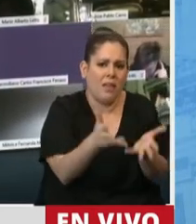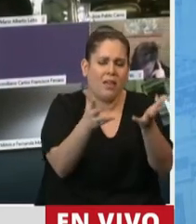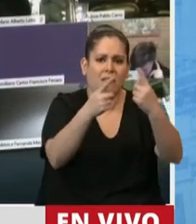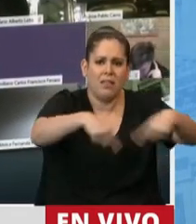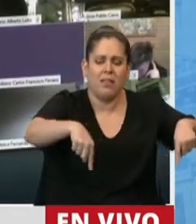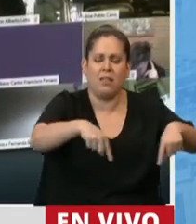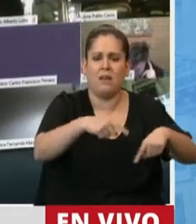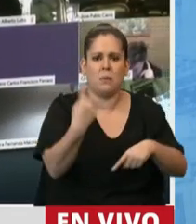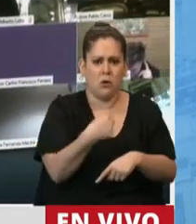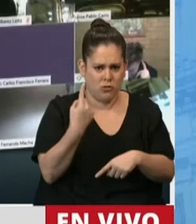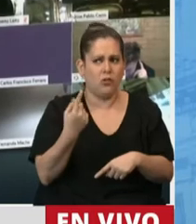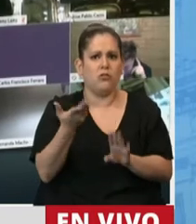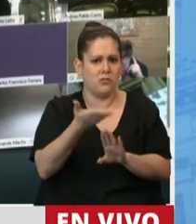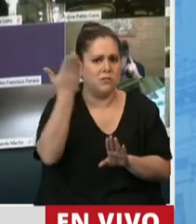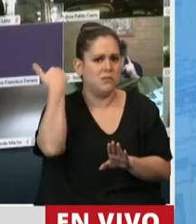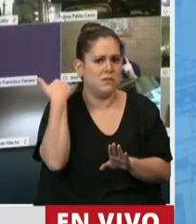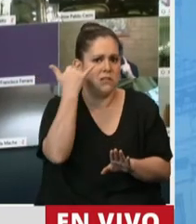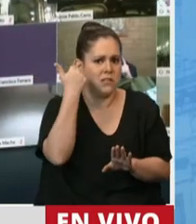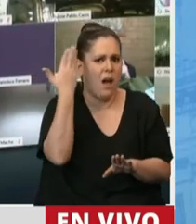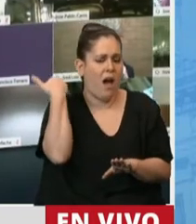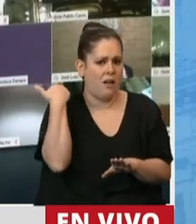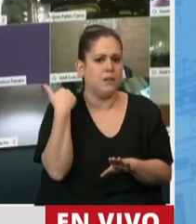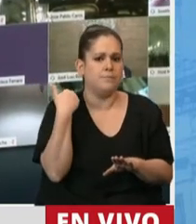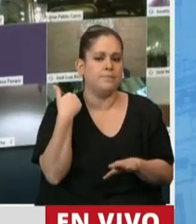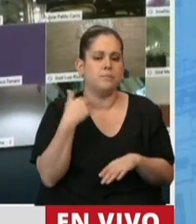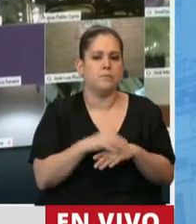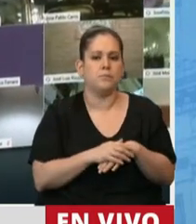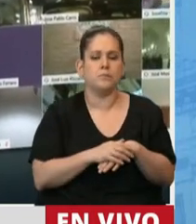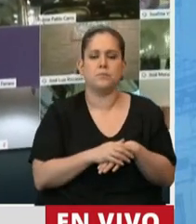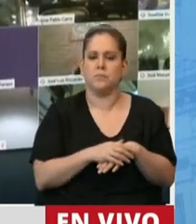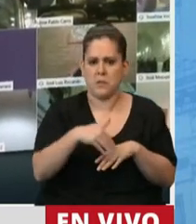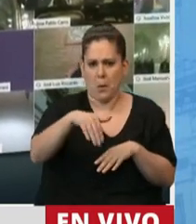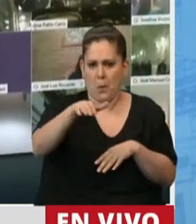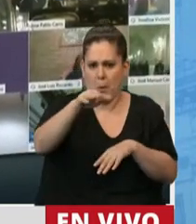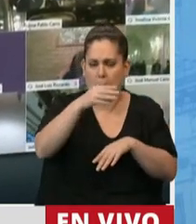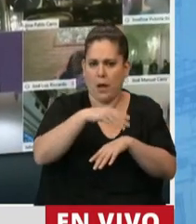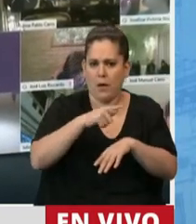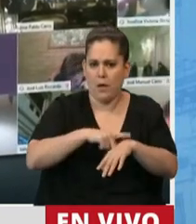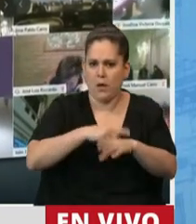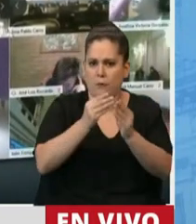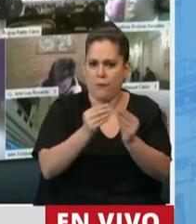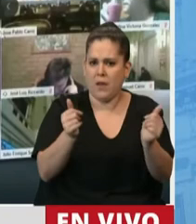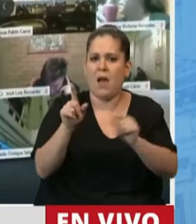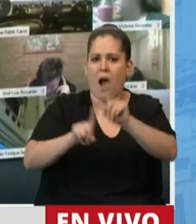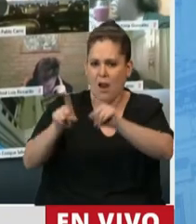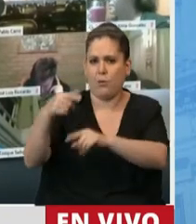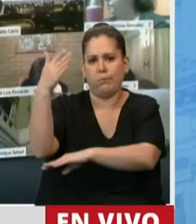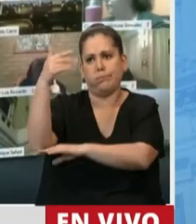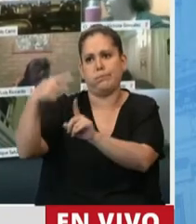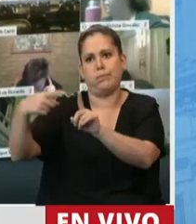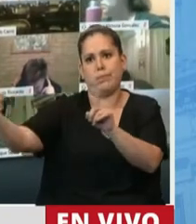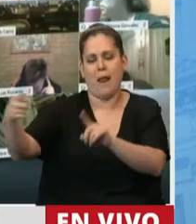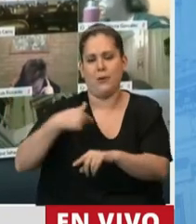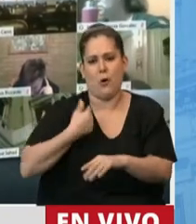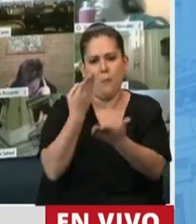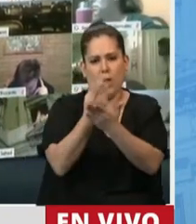hicimos una intervención en aquel momento. El tiempo, diputado, por favor, vamos. Sí, ya voy finalizando. Muchos se extendieron más del doble, así que le pido un